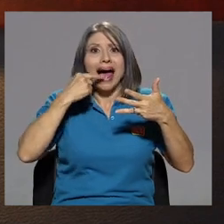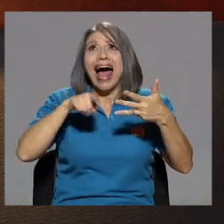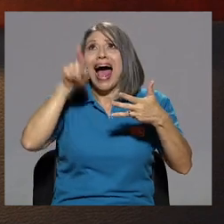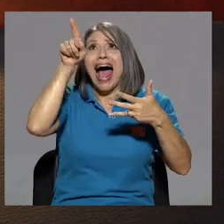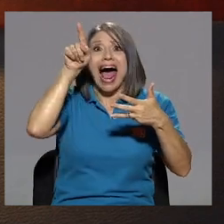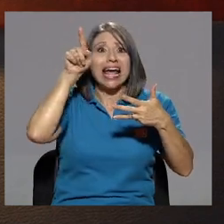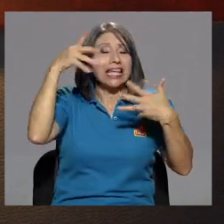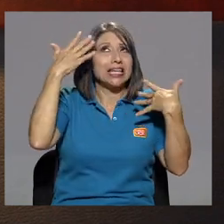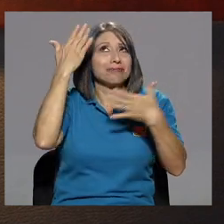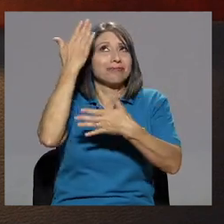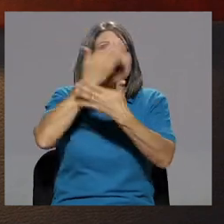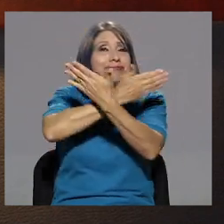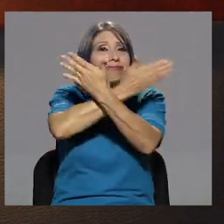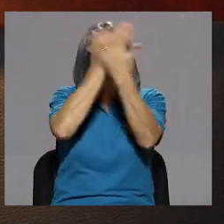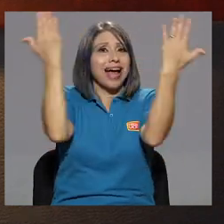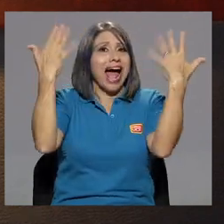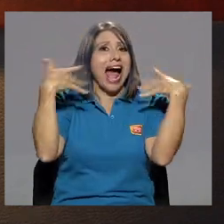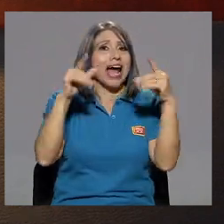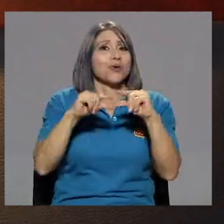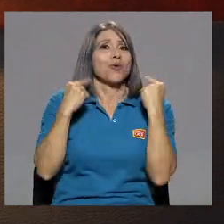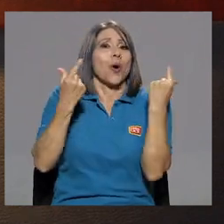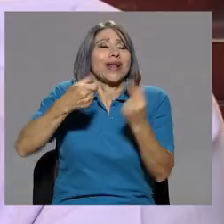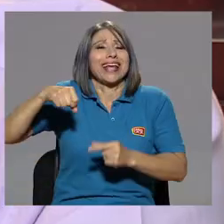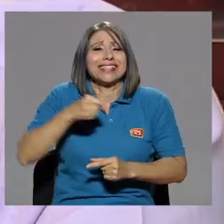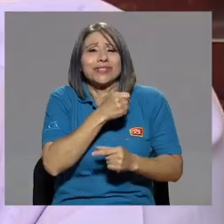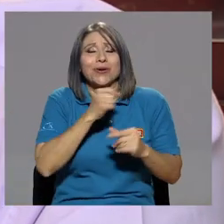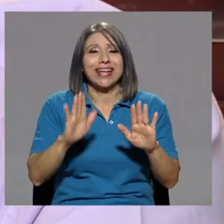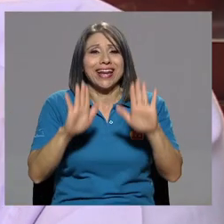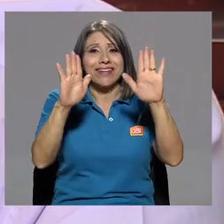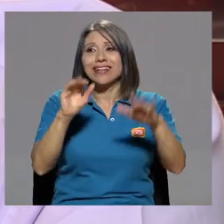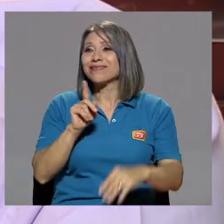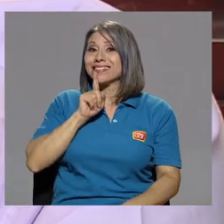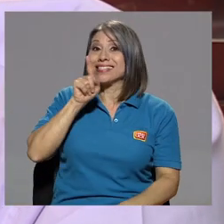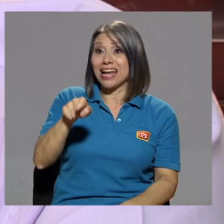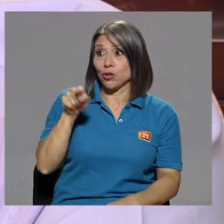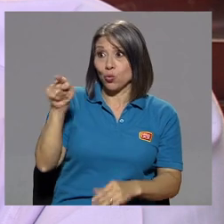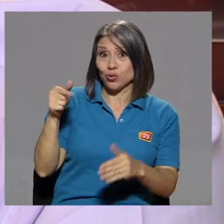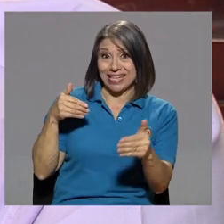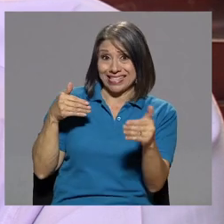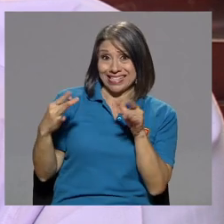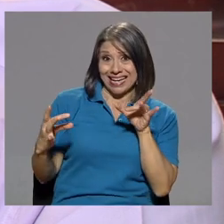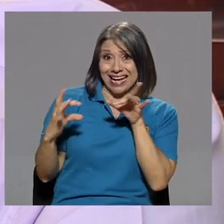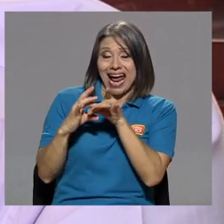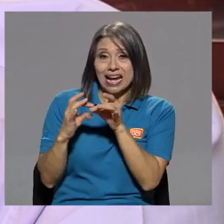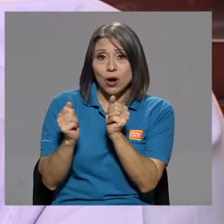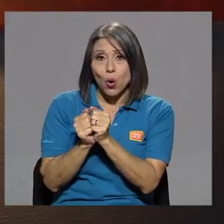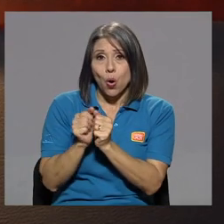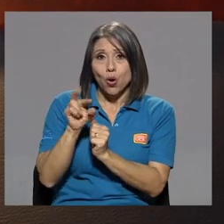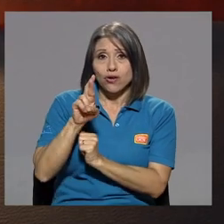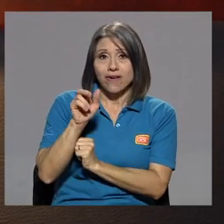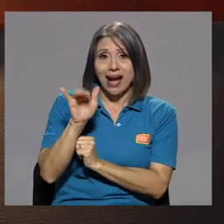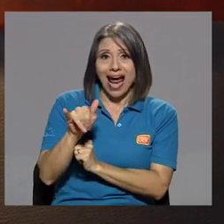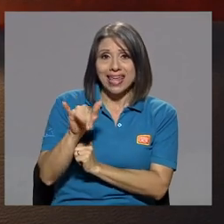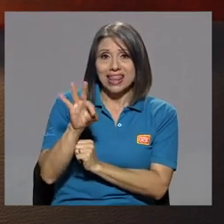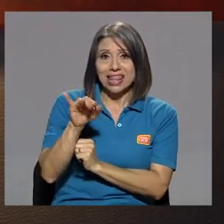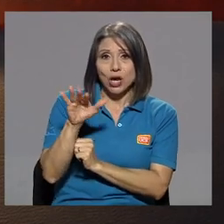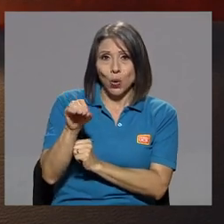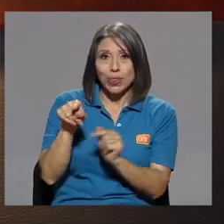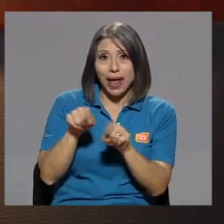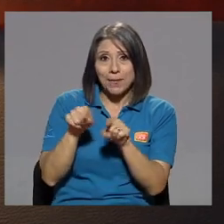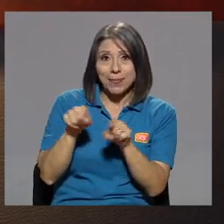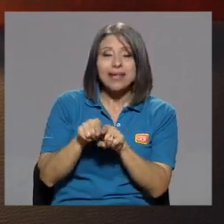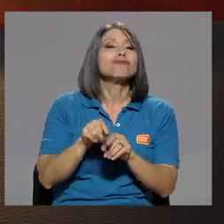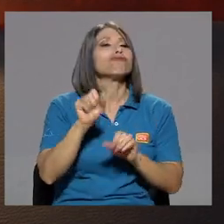increíble. Sí, es. Usted tuvo una relación muy cercana con Don Raitico también. Mucho, con Otto